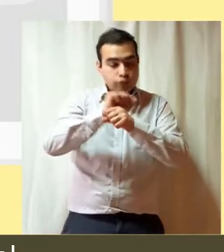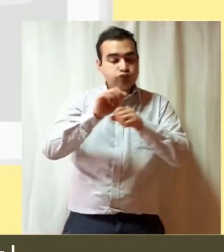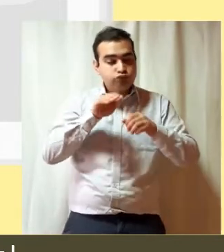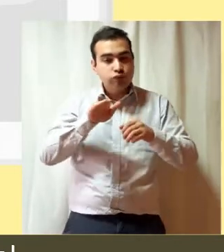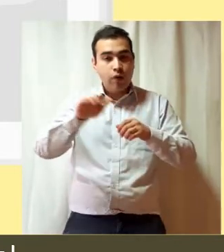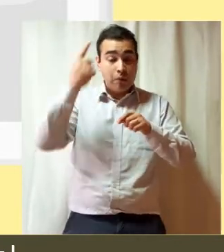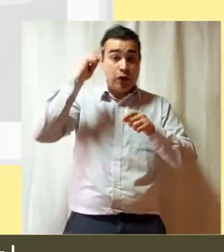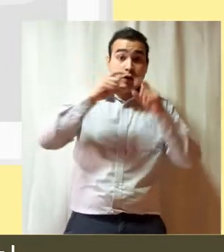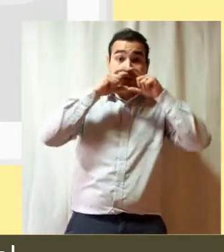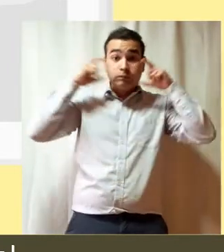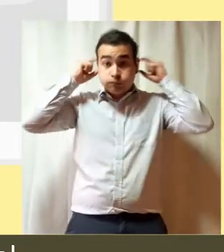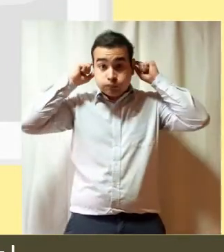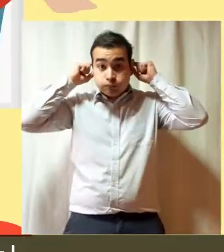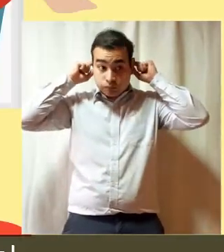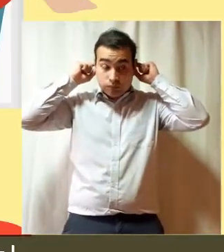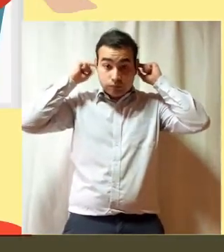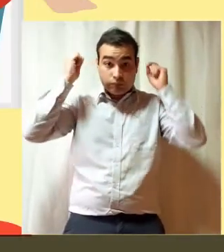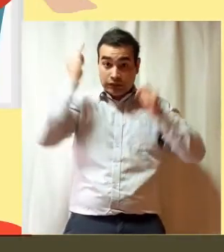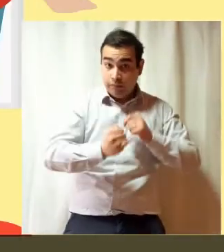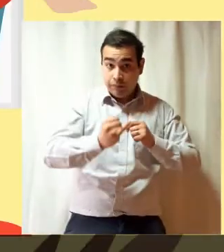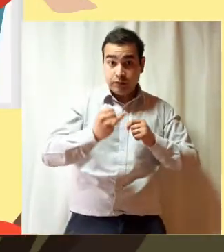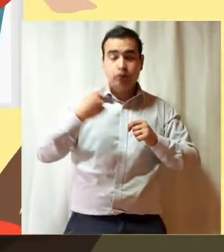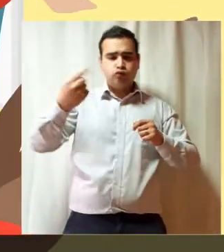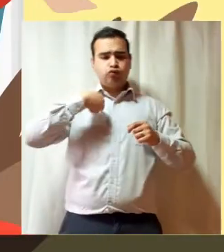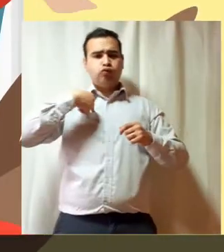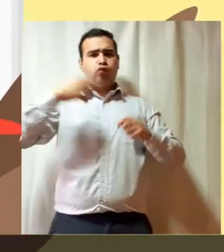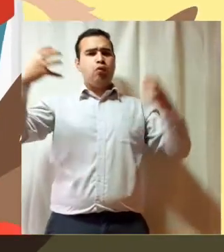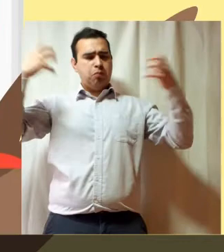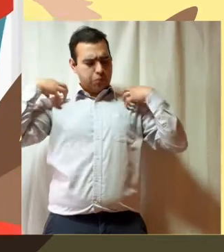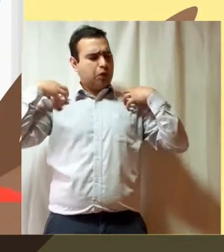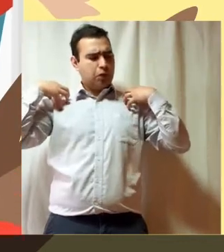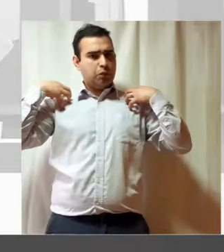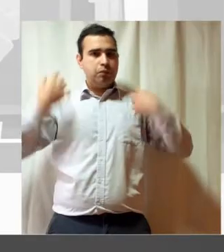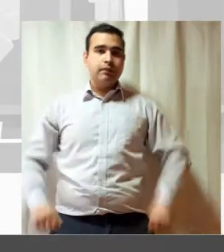con cuidado y sin sacarse la mascarilla Ya, yo me encargo